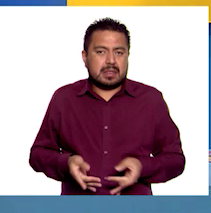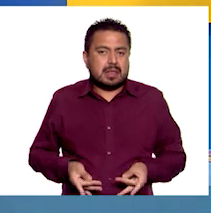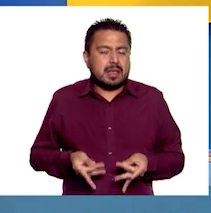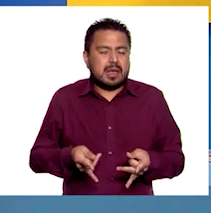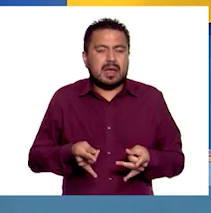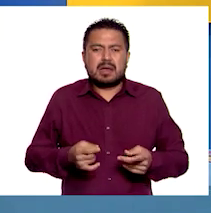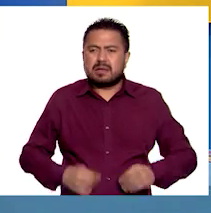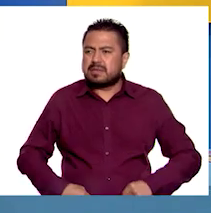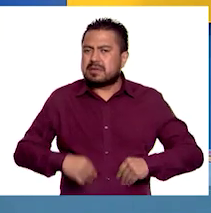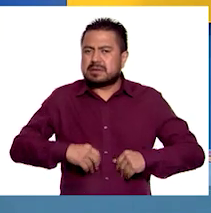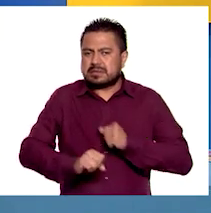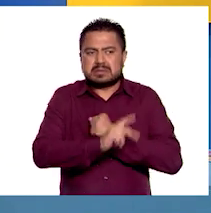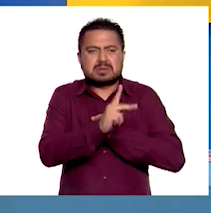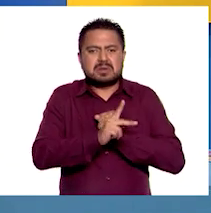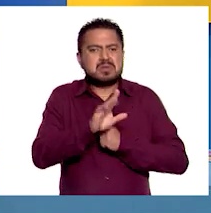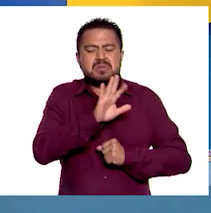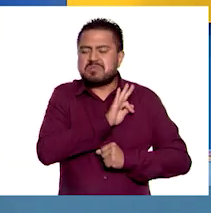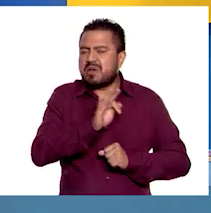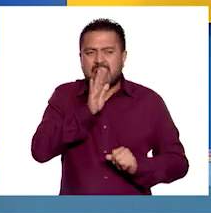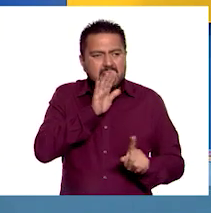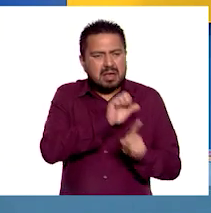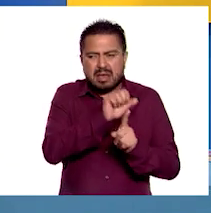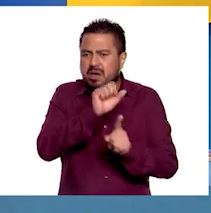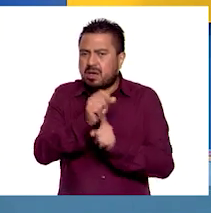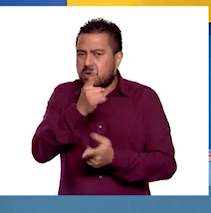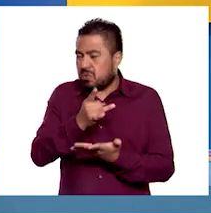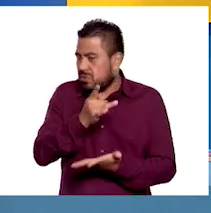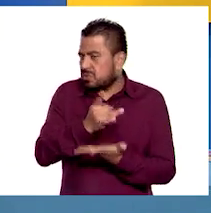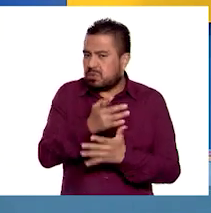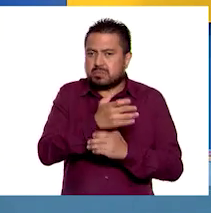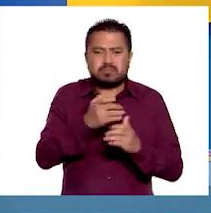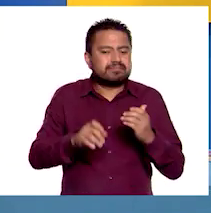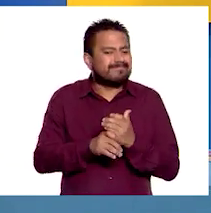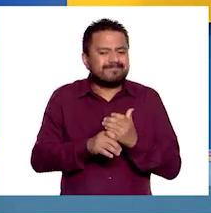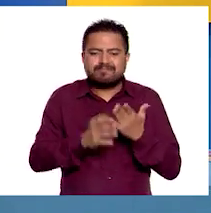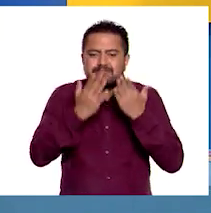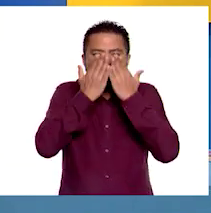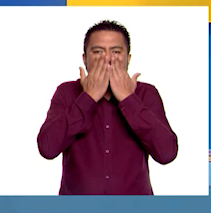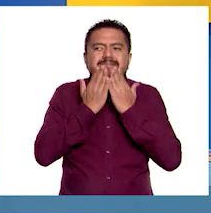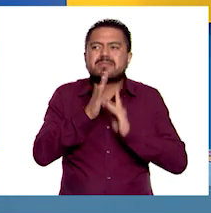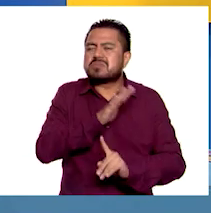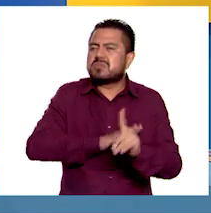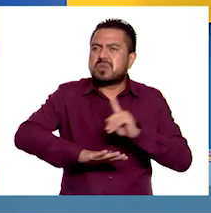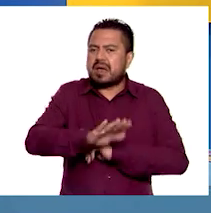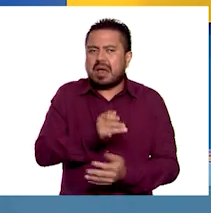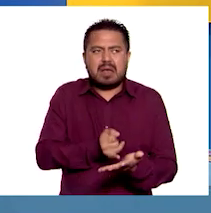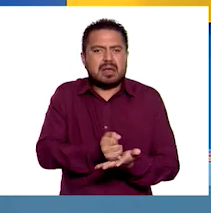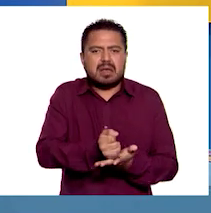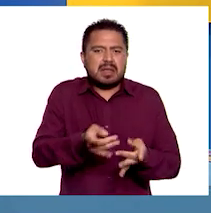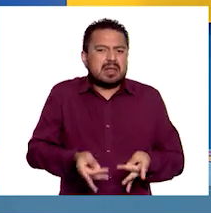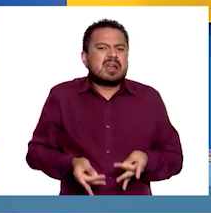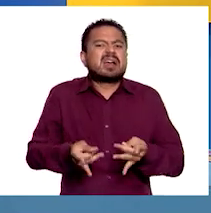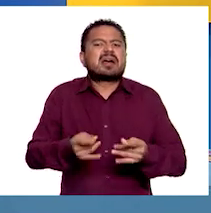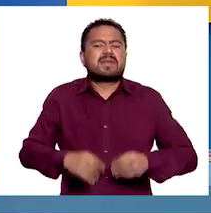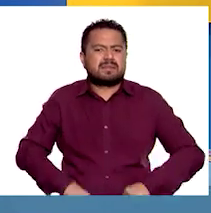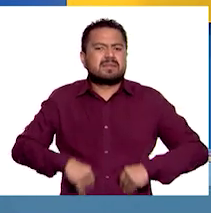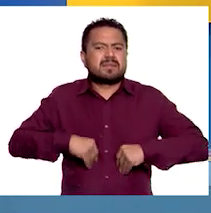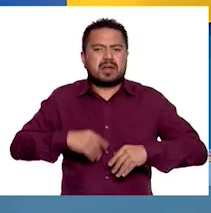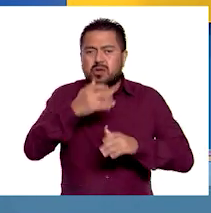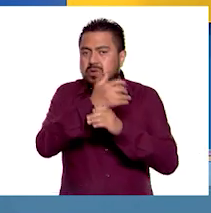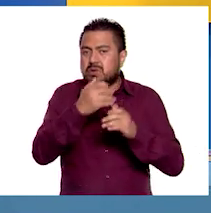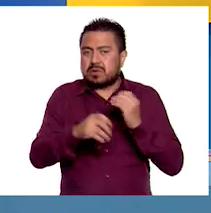vida de un país no se puede medir a través de un solo factor, ya que ninguno es determinante. La calidad de vida es una